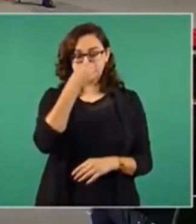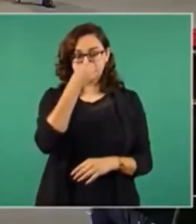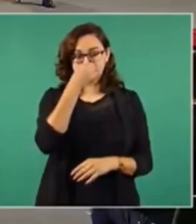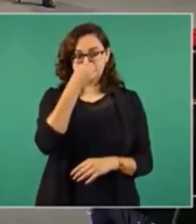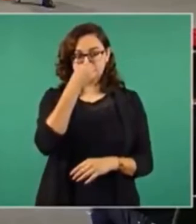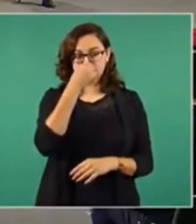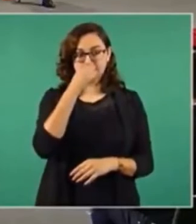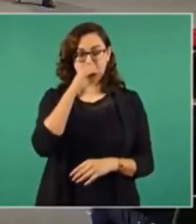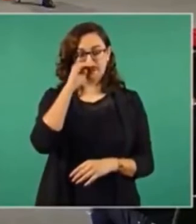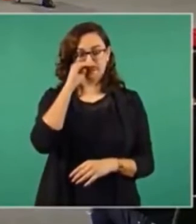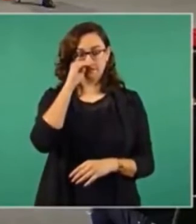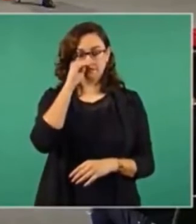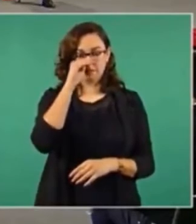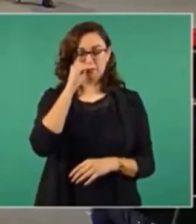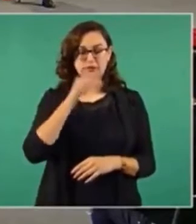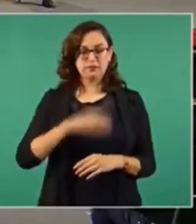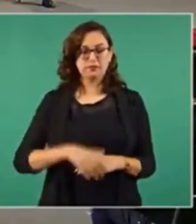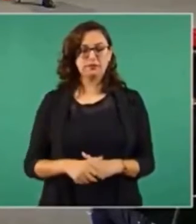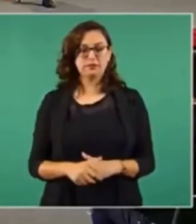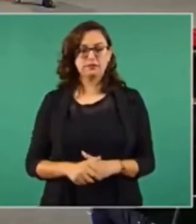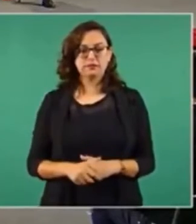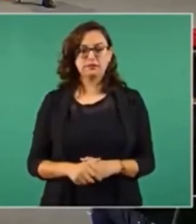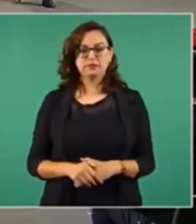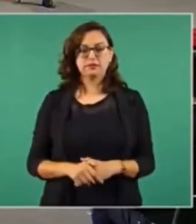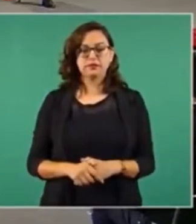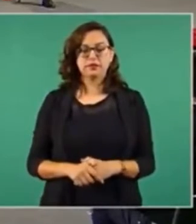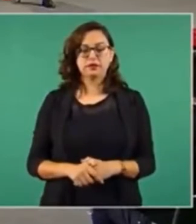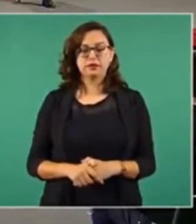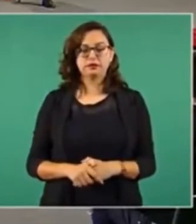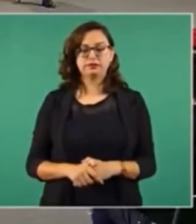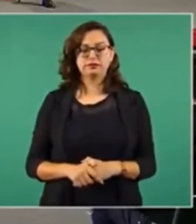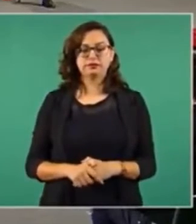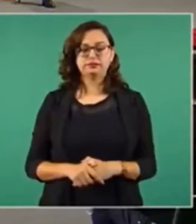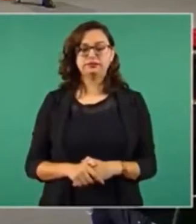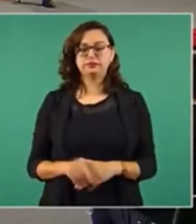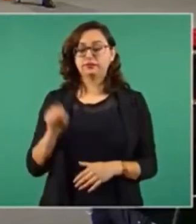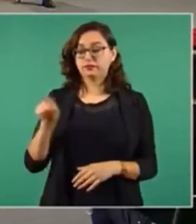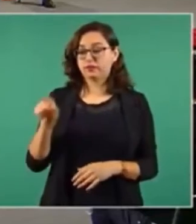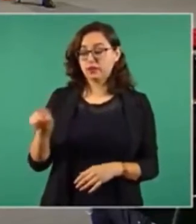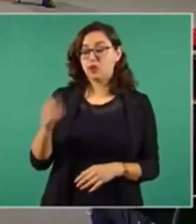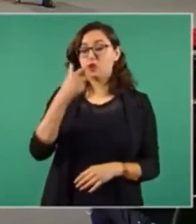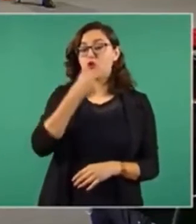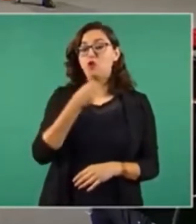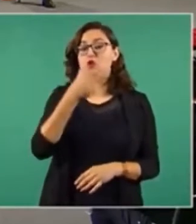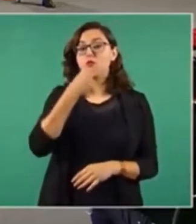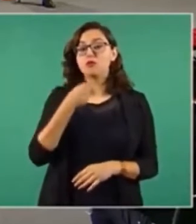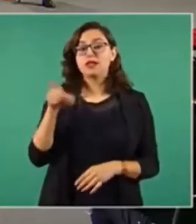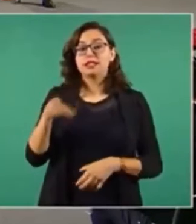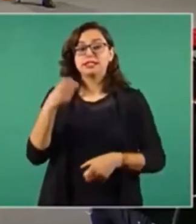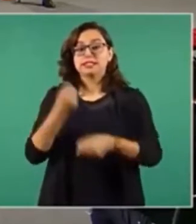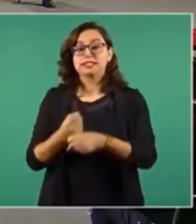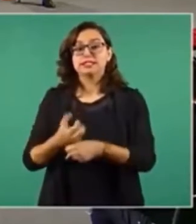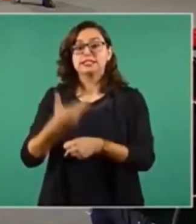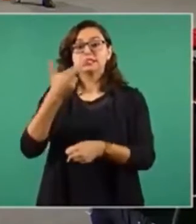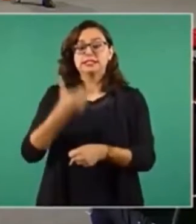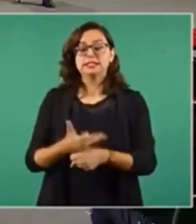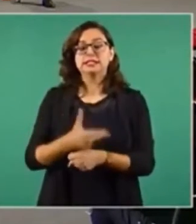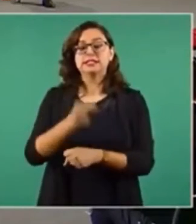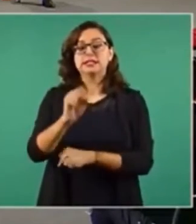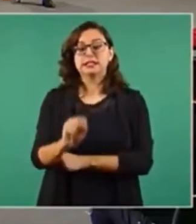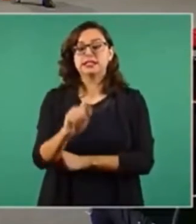a ver este señor era secretario del trabajo